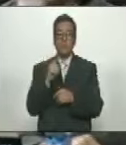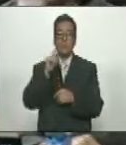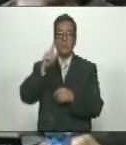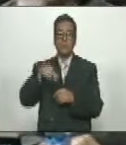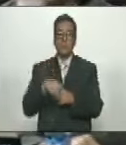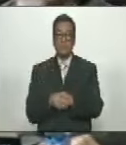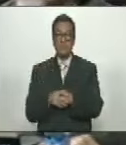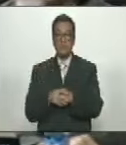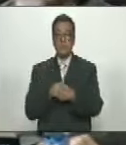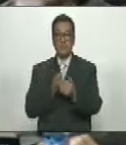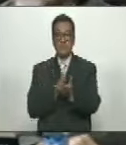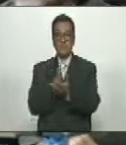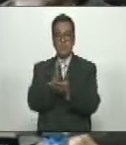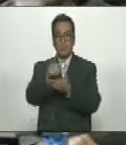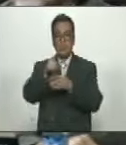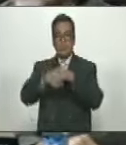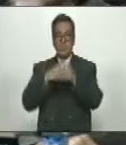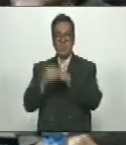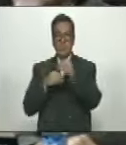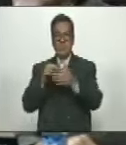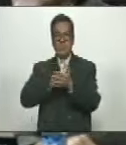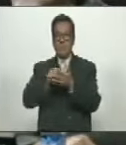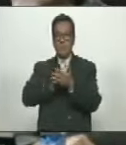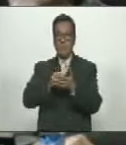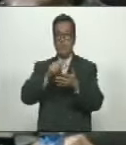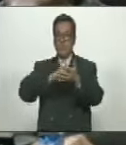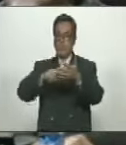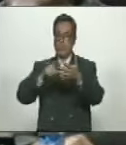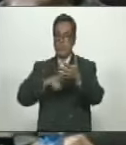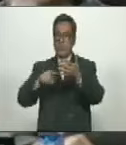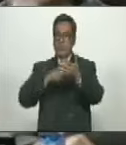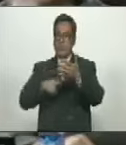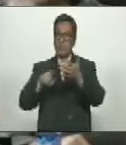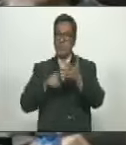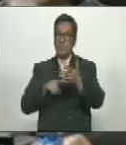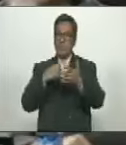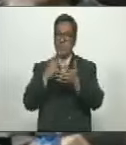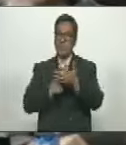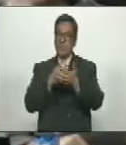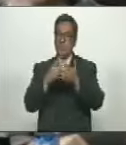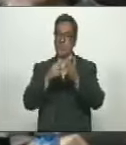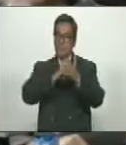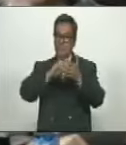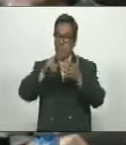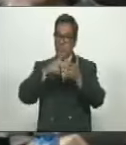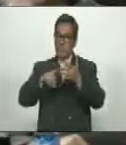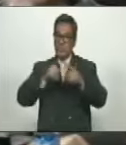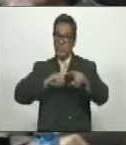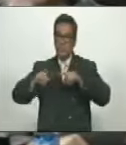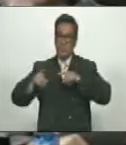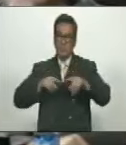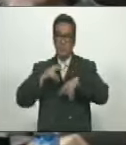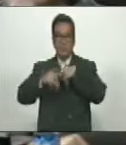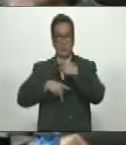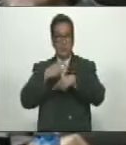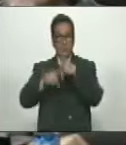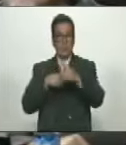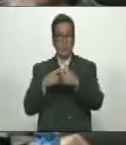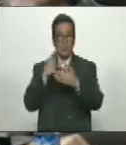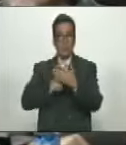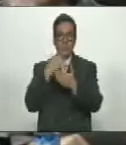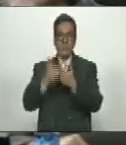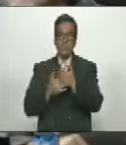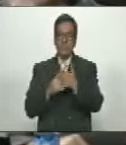También Contiene Establece En Su Articulado Un Conjunto De Planteamiento Dirigido Al Desarrollo Del